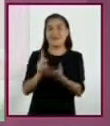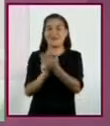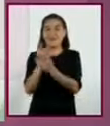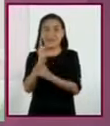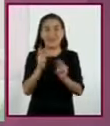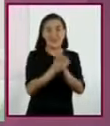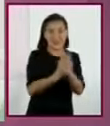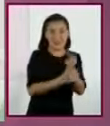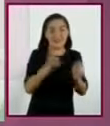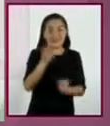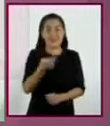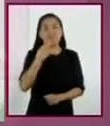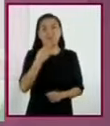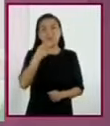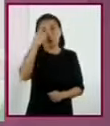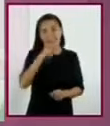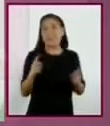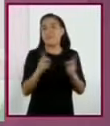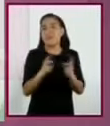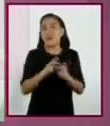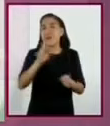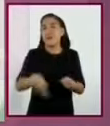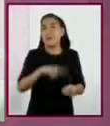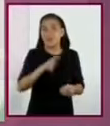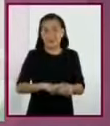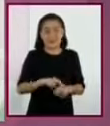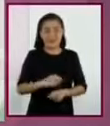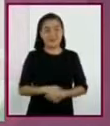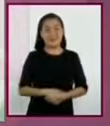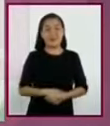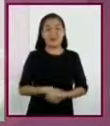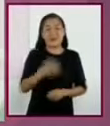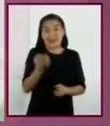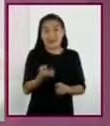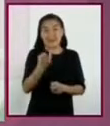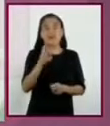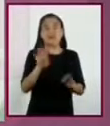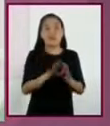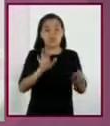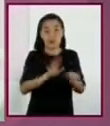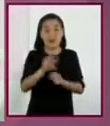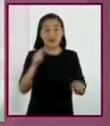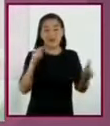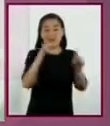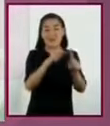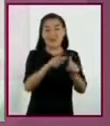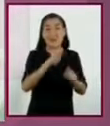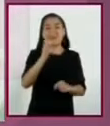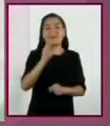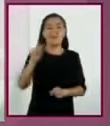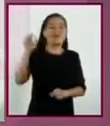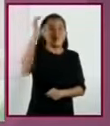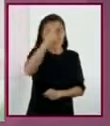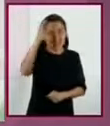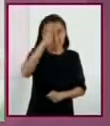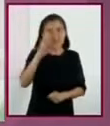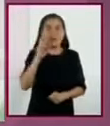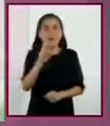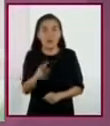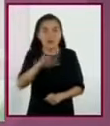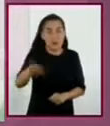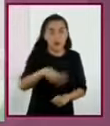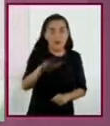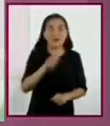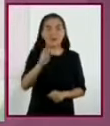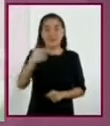los utilizados en la dieta común, hacia los que se han enfocado los estudios científicos en busca de la